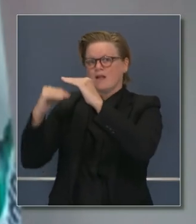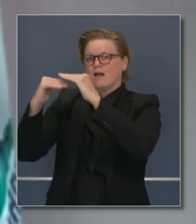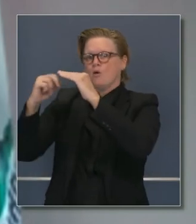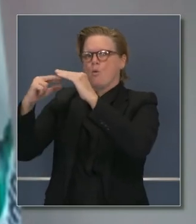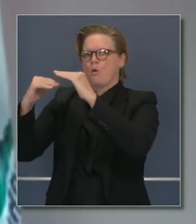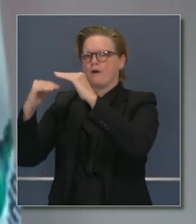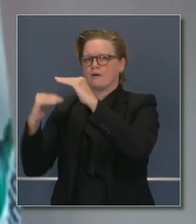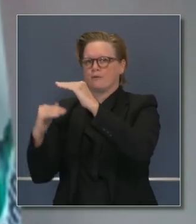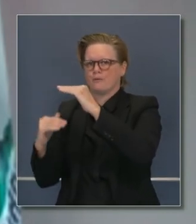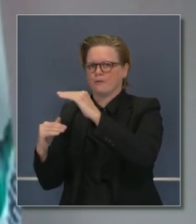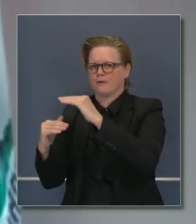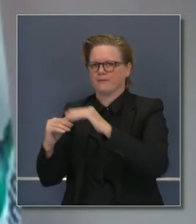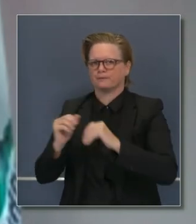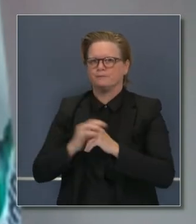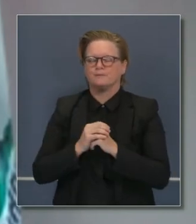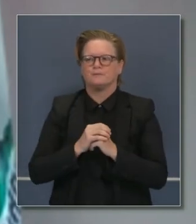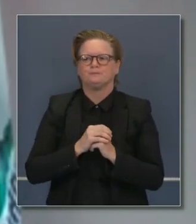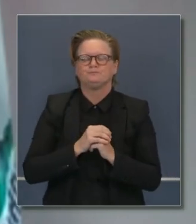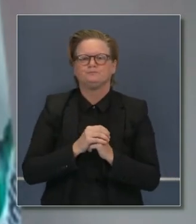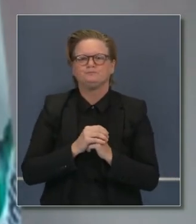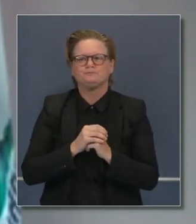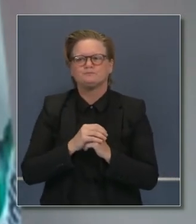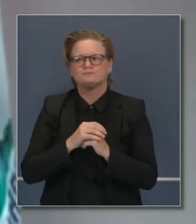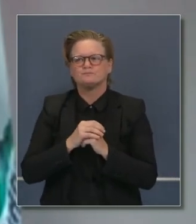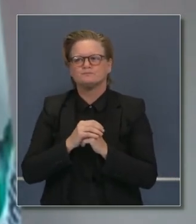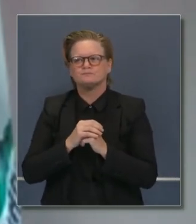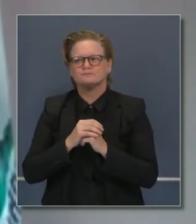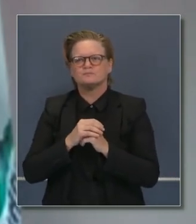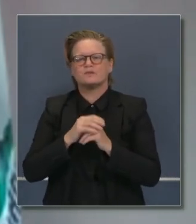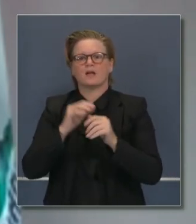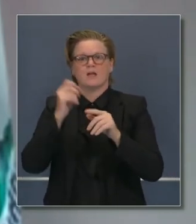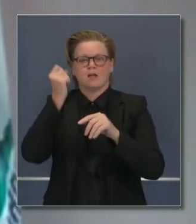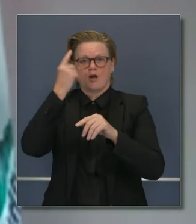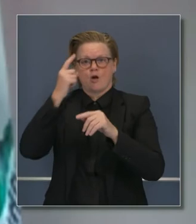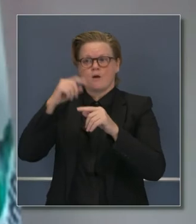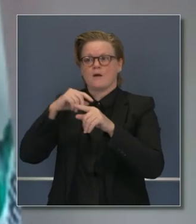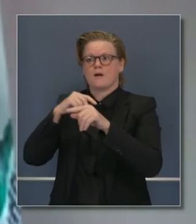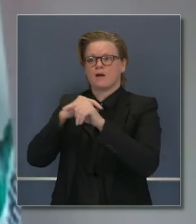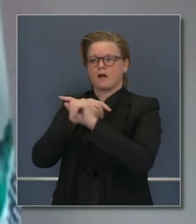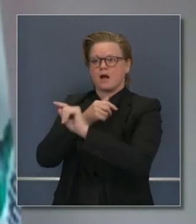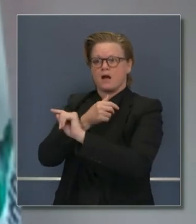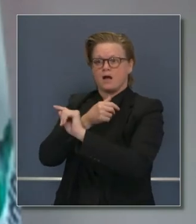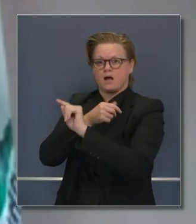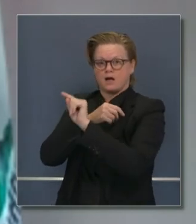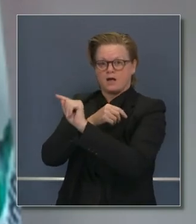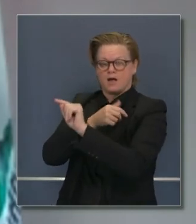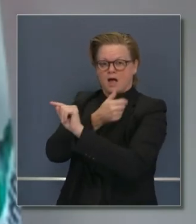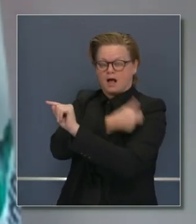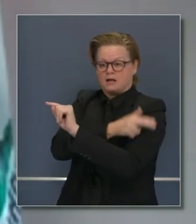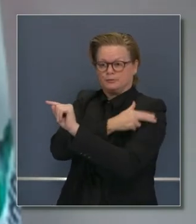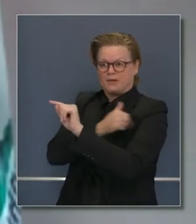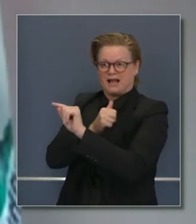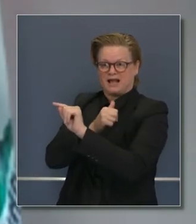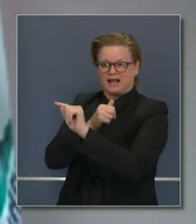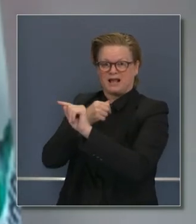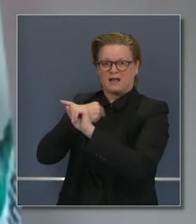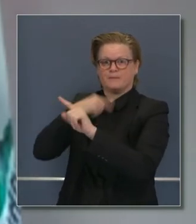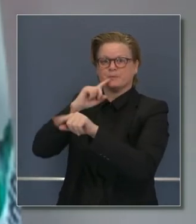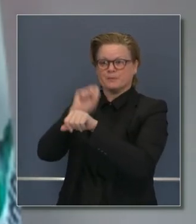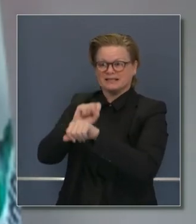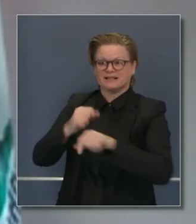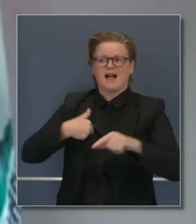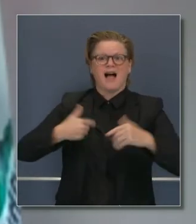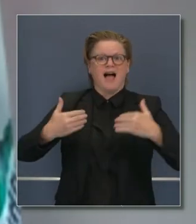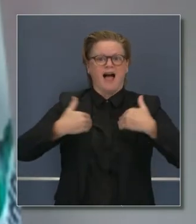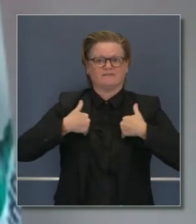día terminarán en un hospital dentro de dos o tres semanas de cuando son